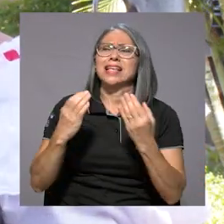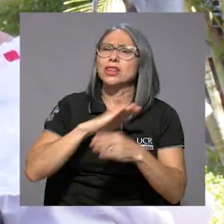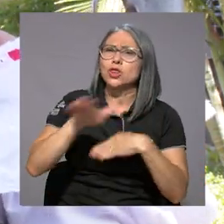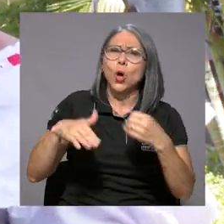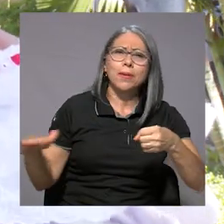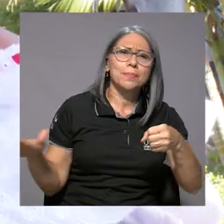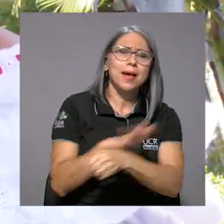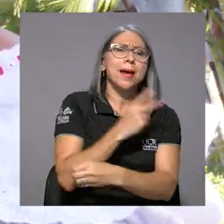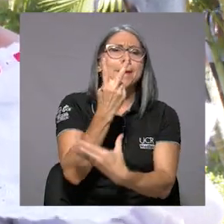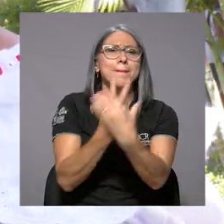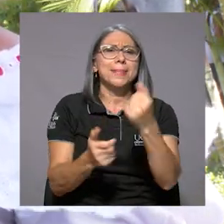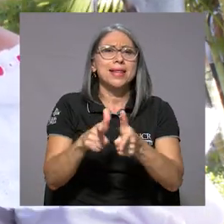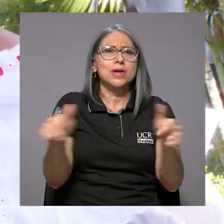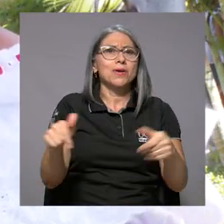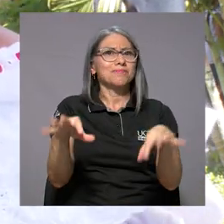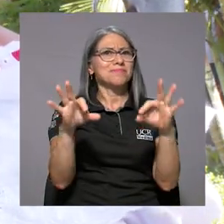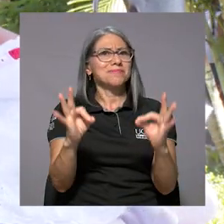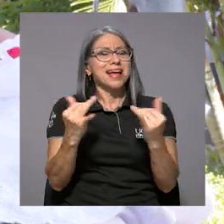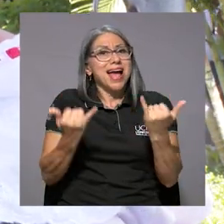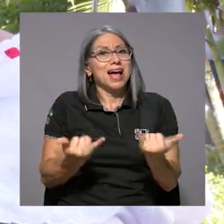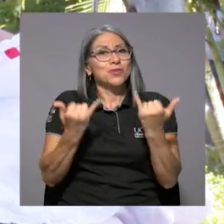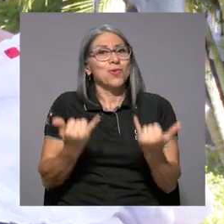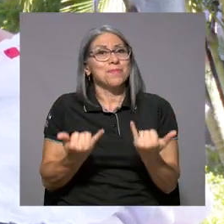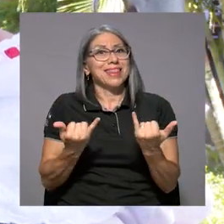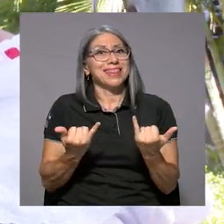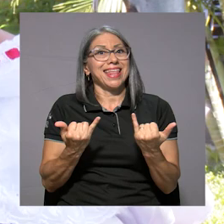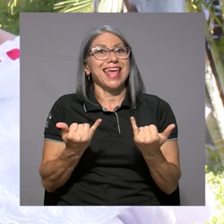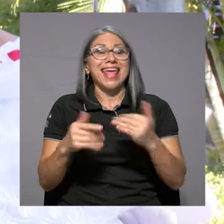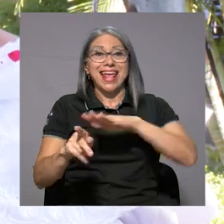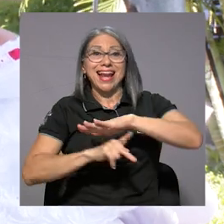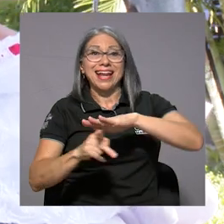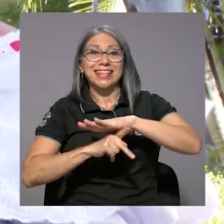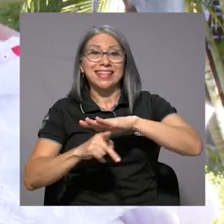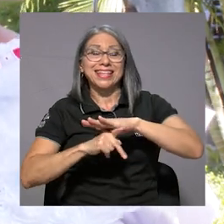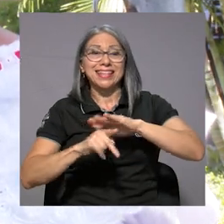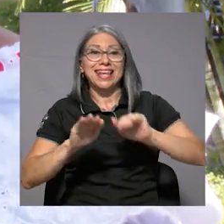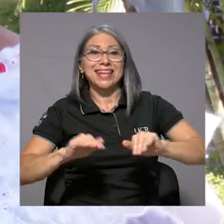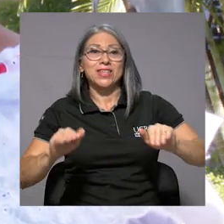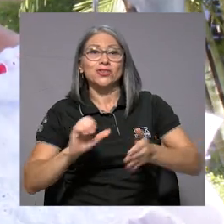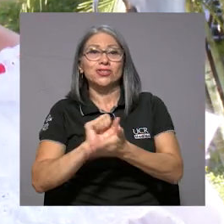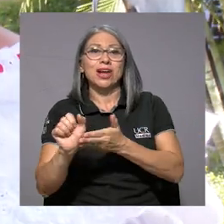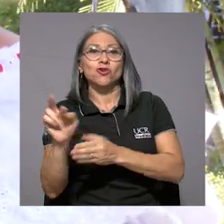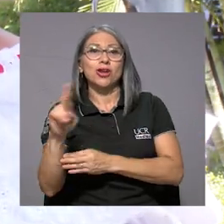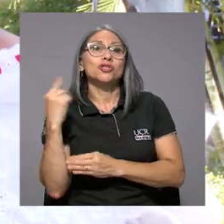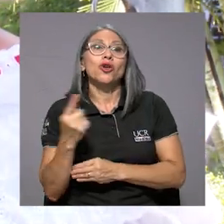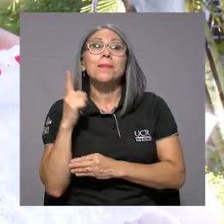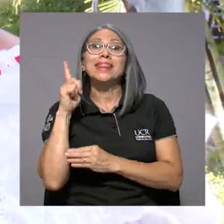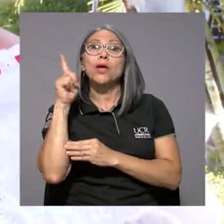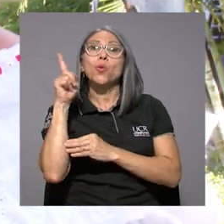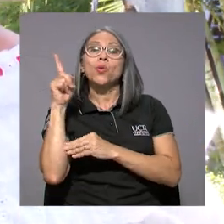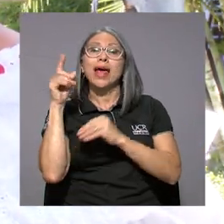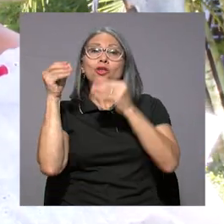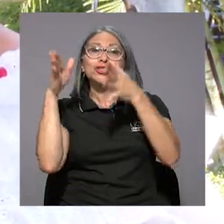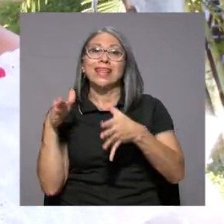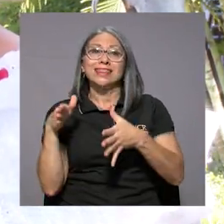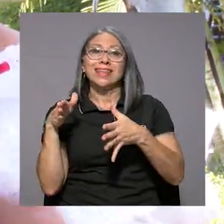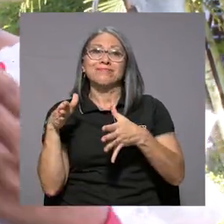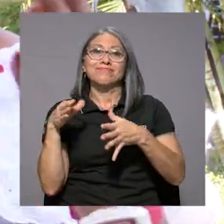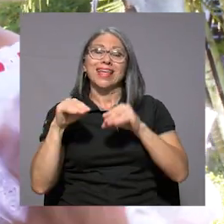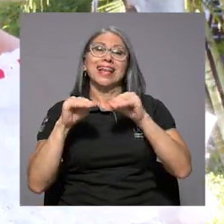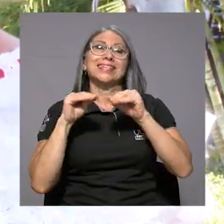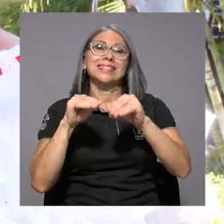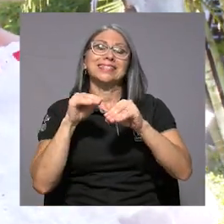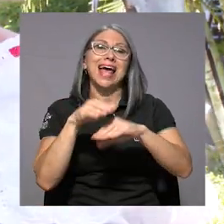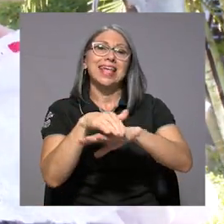jornada bilingüe y eso está muy bien actualmente el jardín de niños de san roque tiene solamente una docente que le da inglés inmersivo